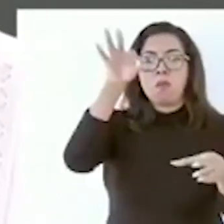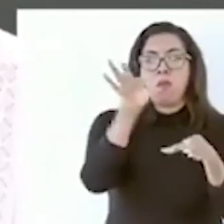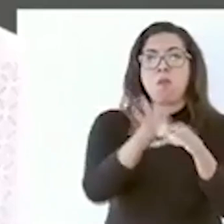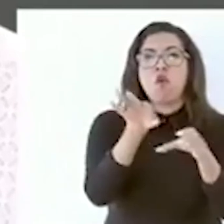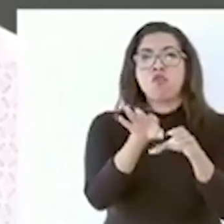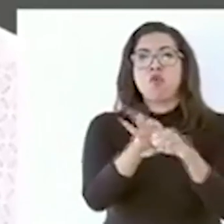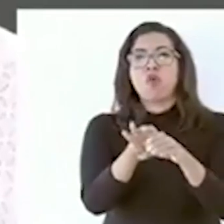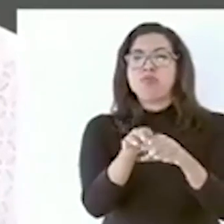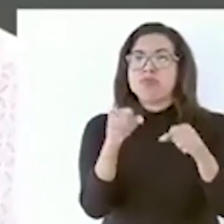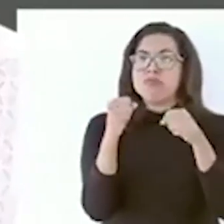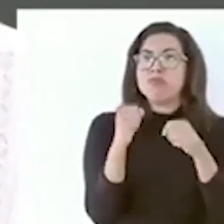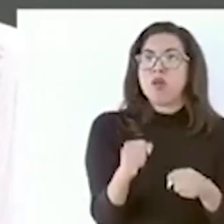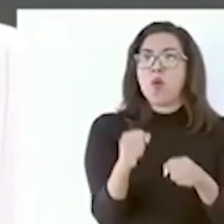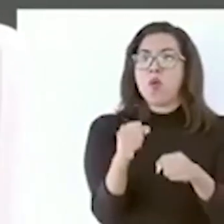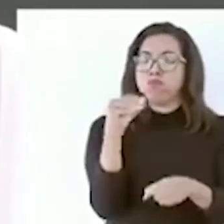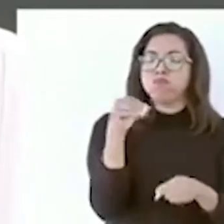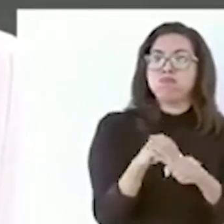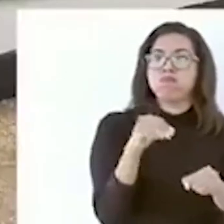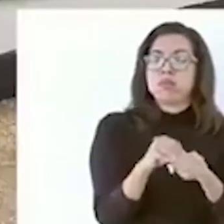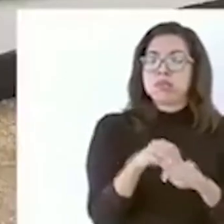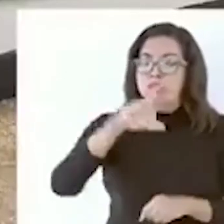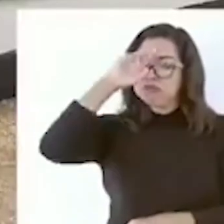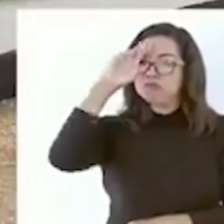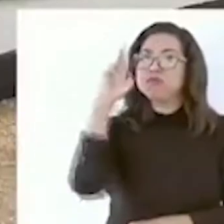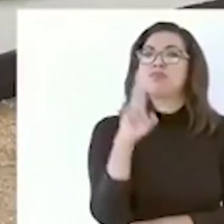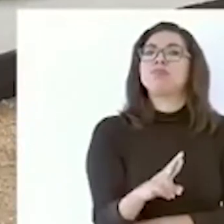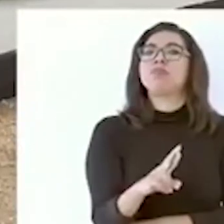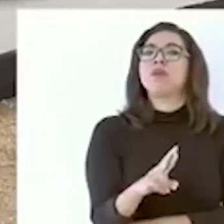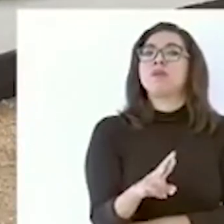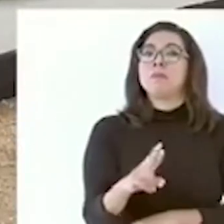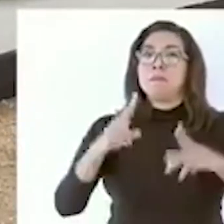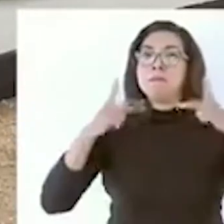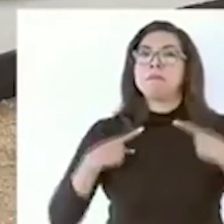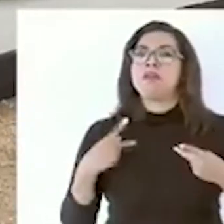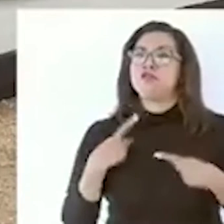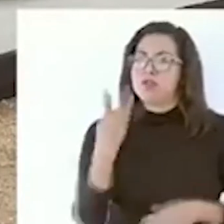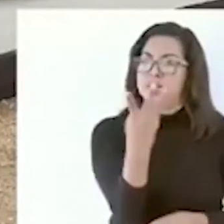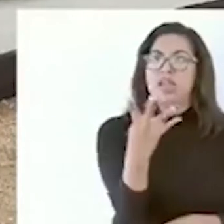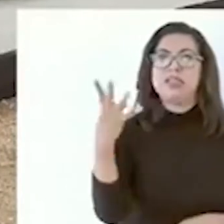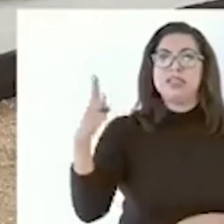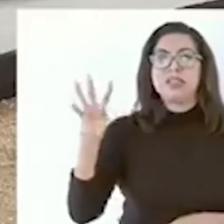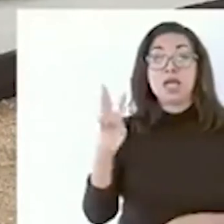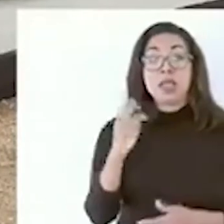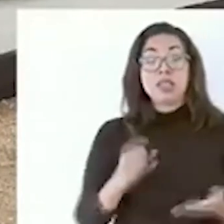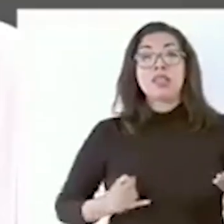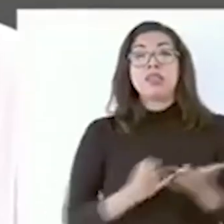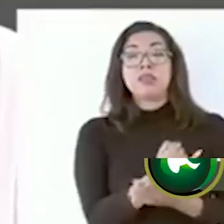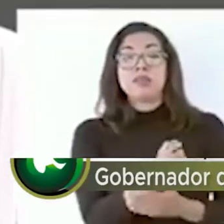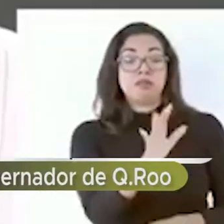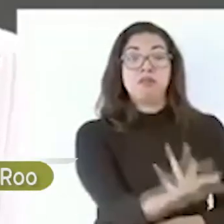respete, que sea la voluntad popular la que marque el camino de los gobernantes. Por ello,